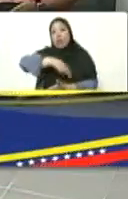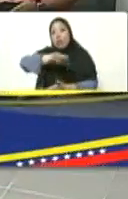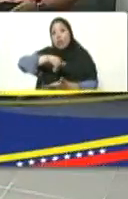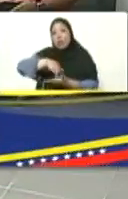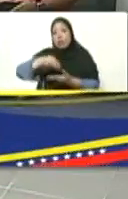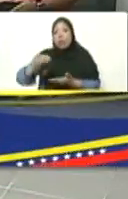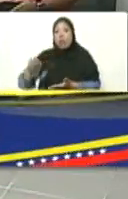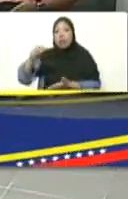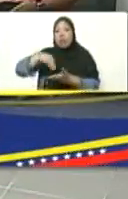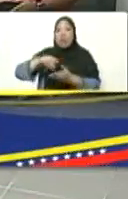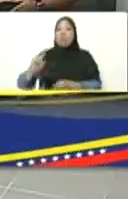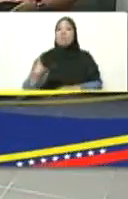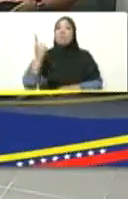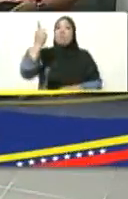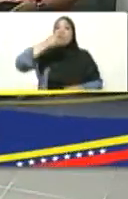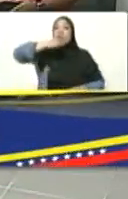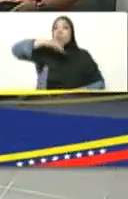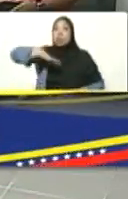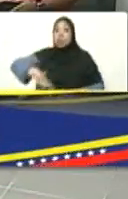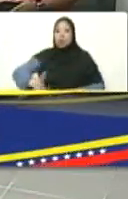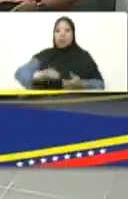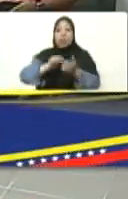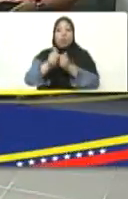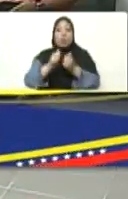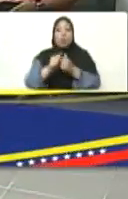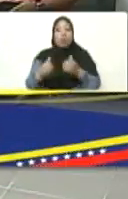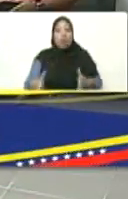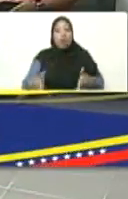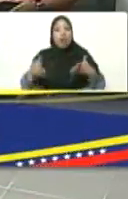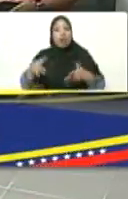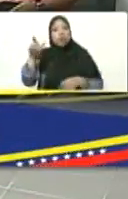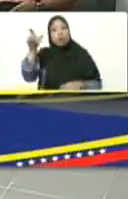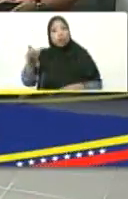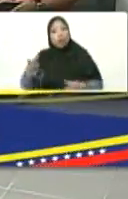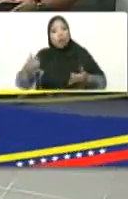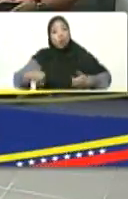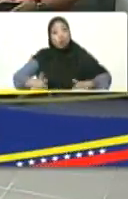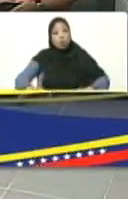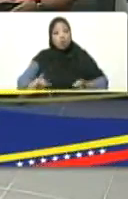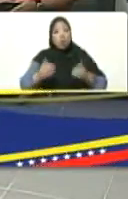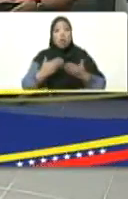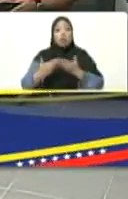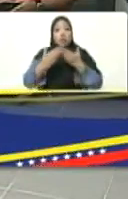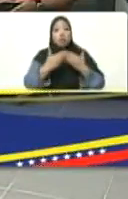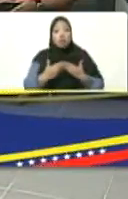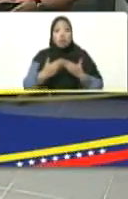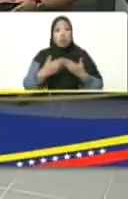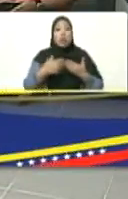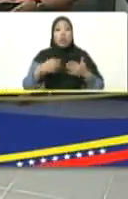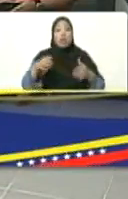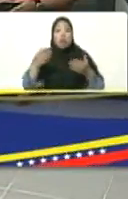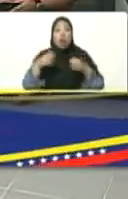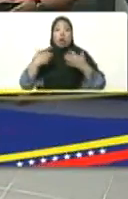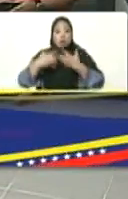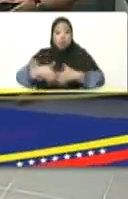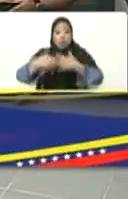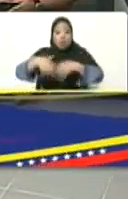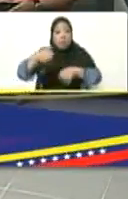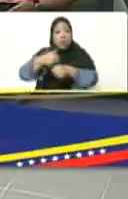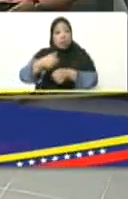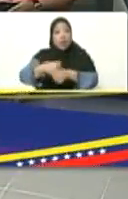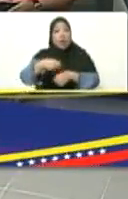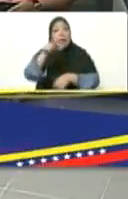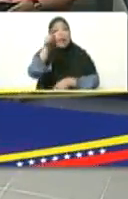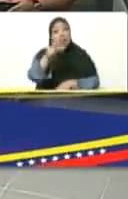por primera vez en la historia. Y bueno, su hijo es un emprendedor y su hija es una estudiante de cuarto grado. Va para quinto